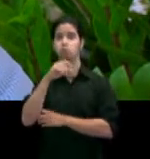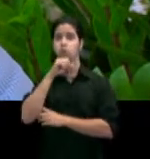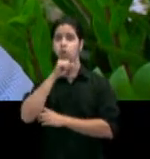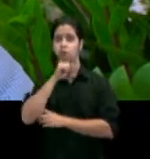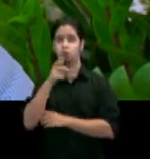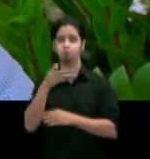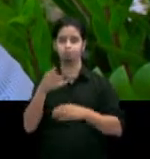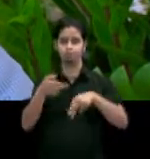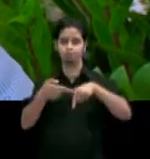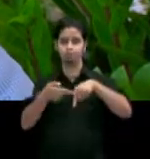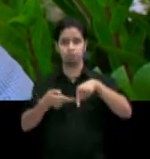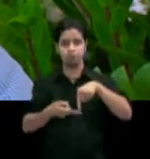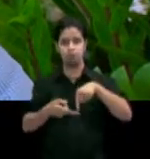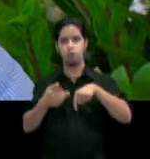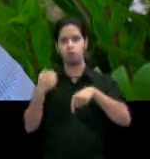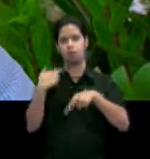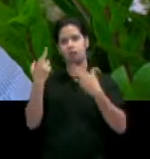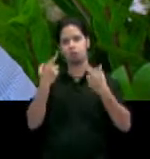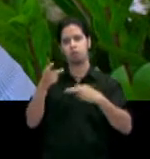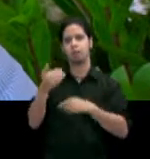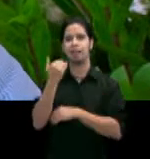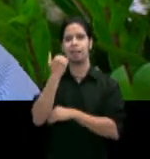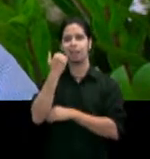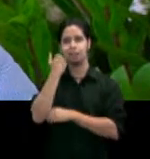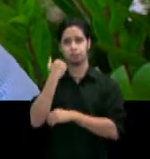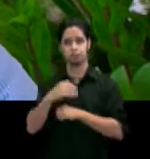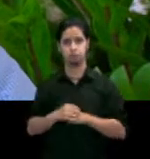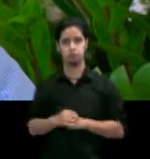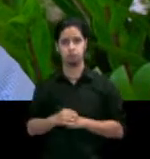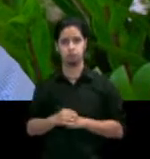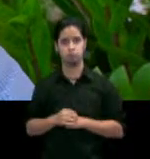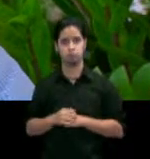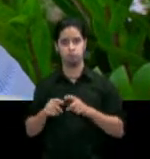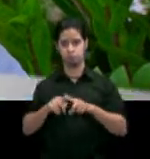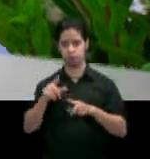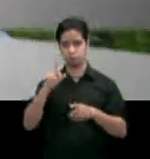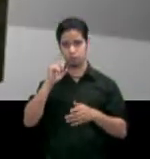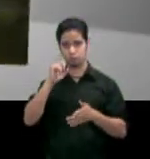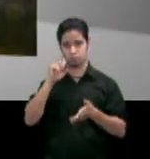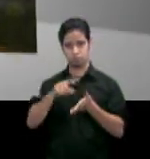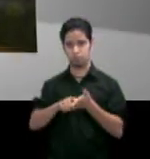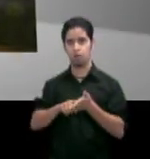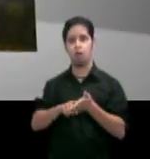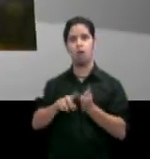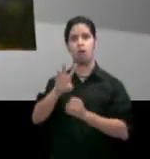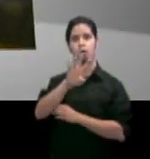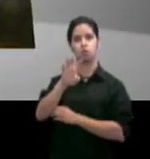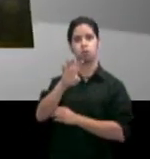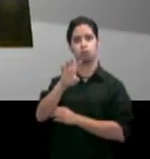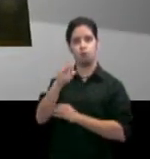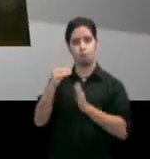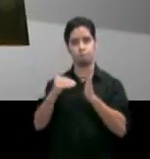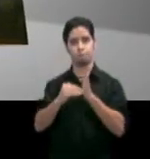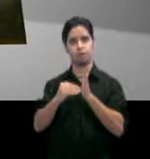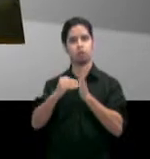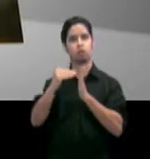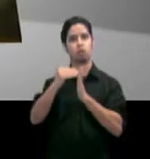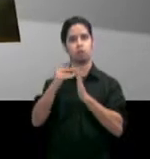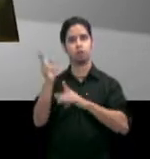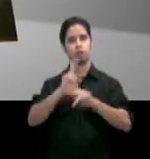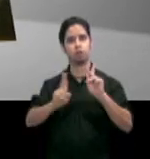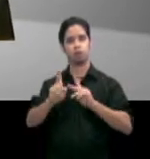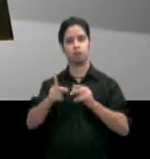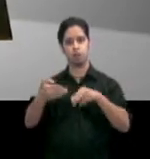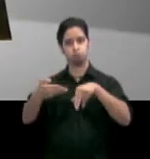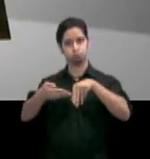necesidad. No es hasta que encuentro que hay más de 400 millones de amputados en todo el mundo y la herramienta